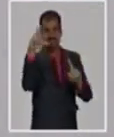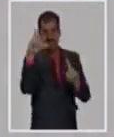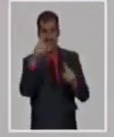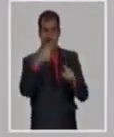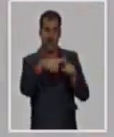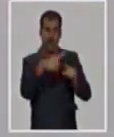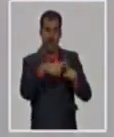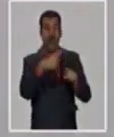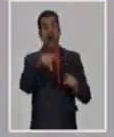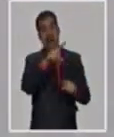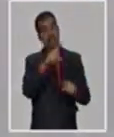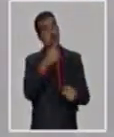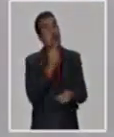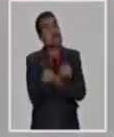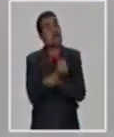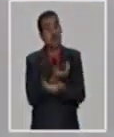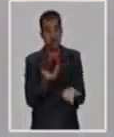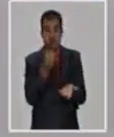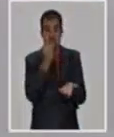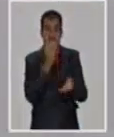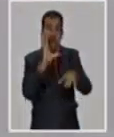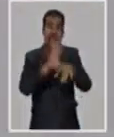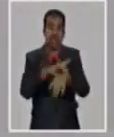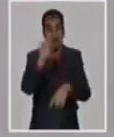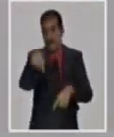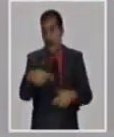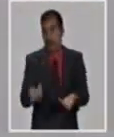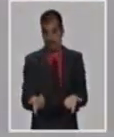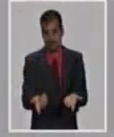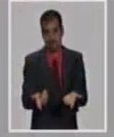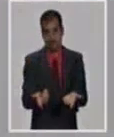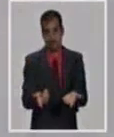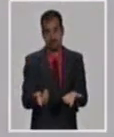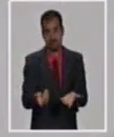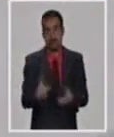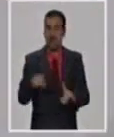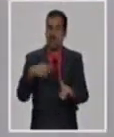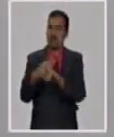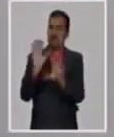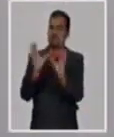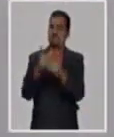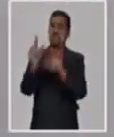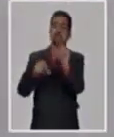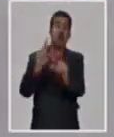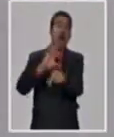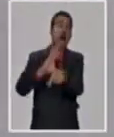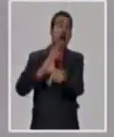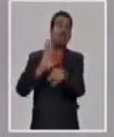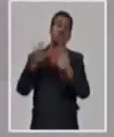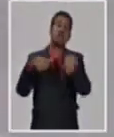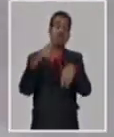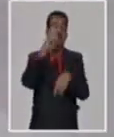y un grupo de riesgo relacionado con la edad, y entonces pudiéramos estar avanzando